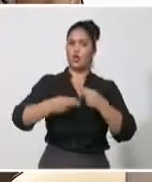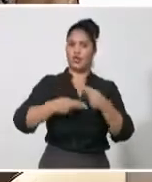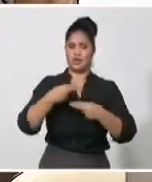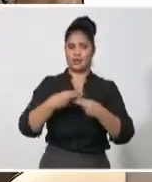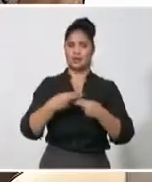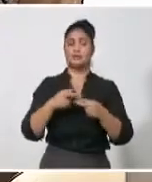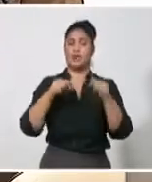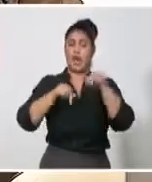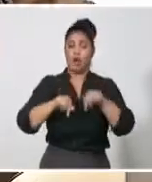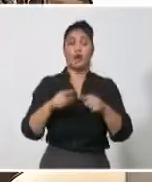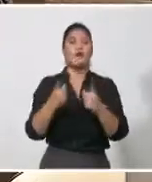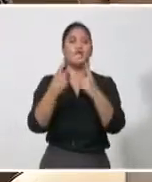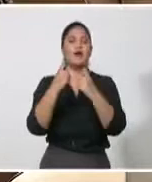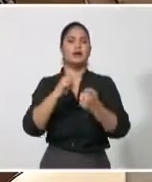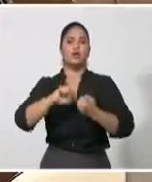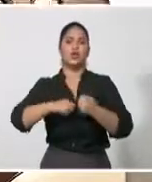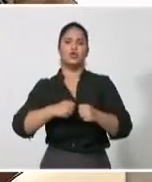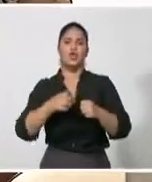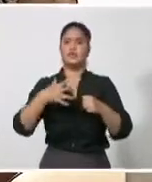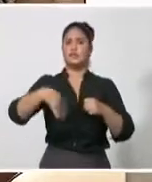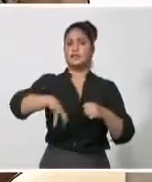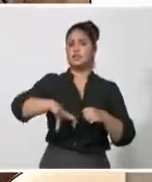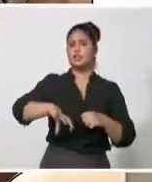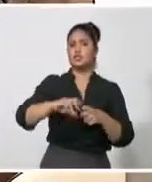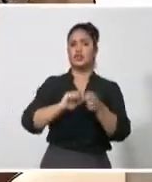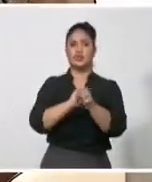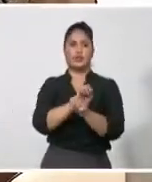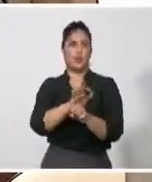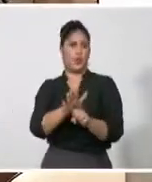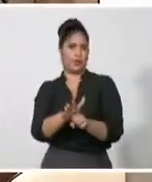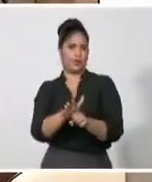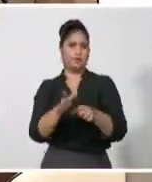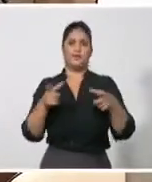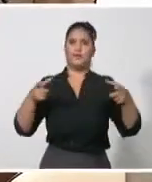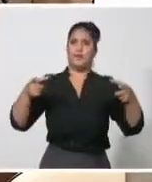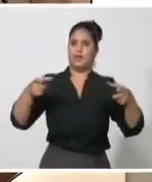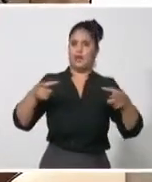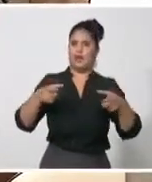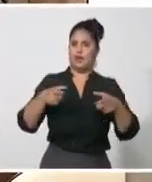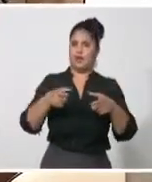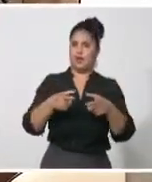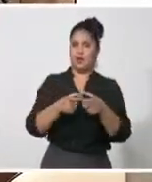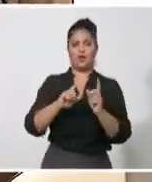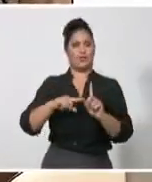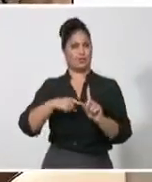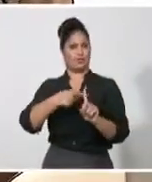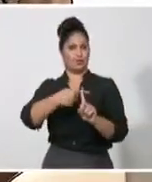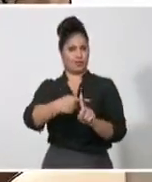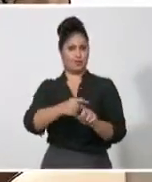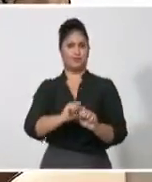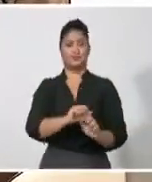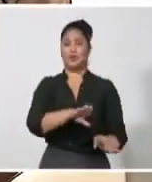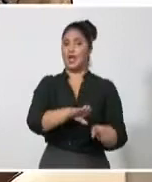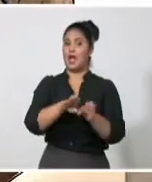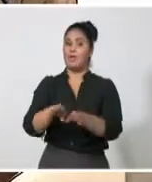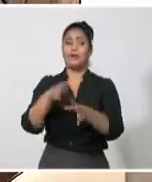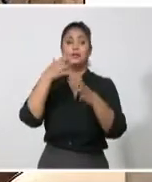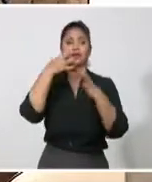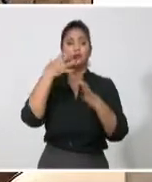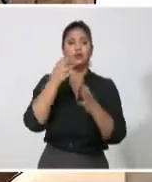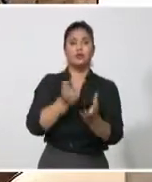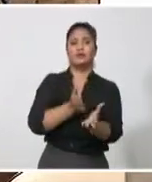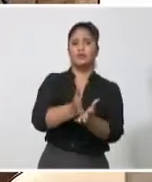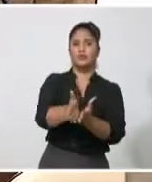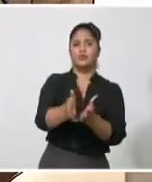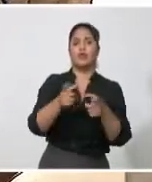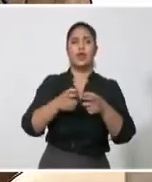creo que la tarea más importante que podemos tener hoy es mantener esa vitalidad del partido. Cómo poderle llegar con